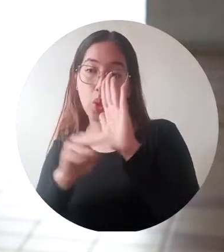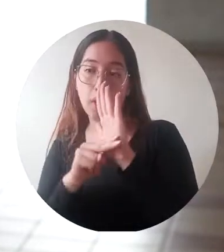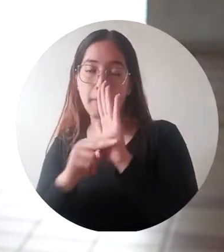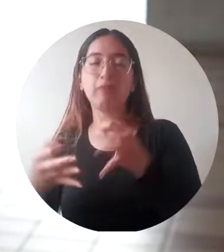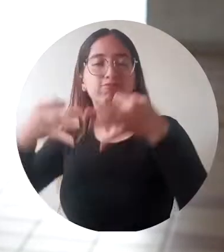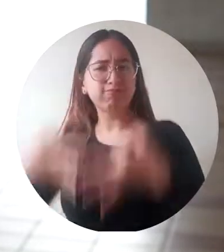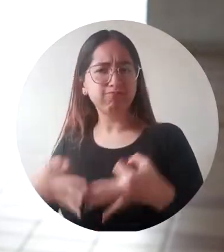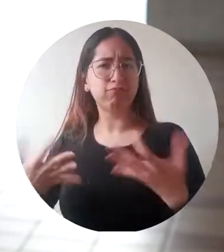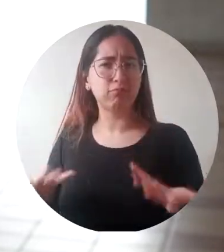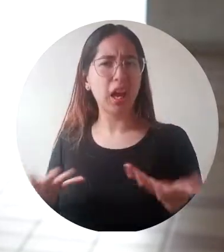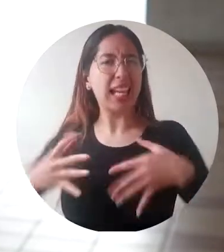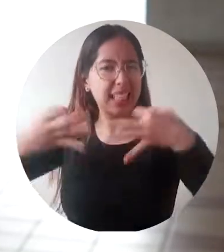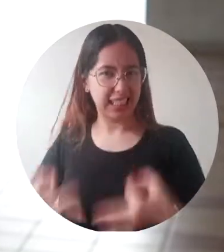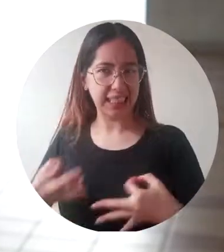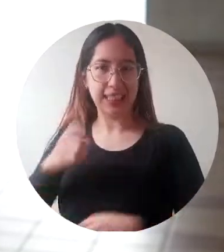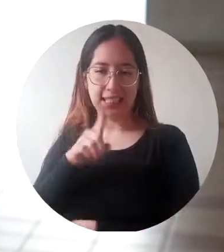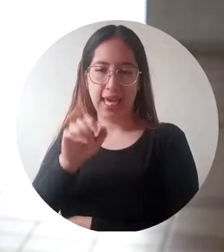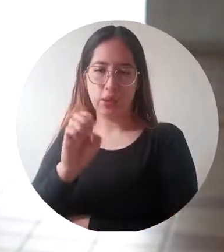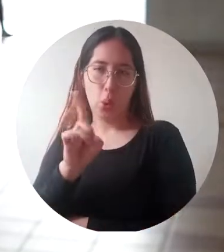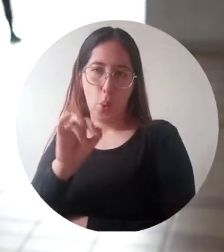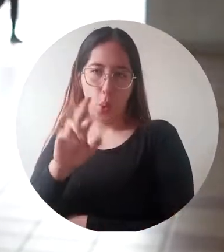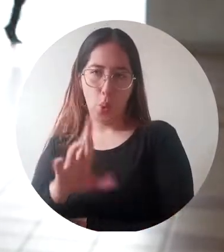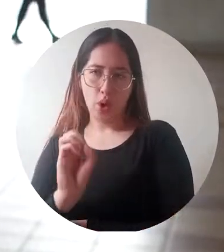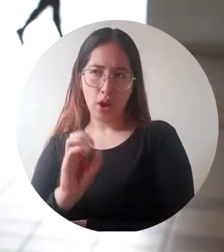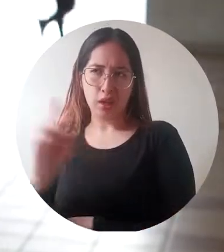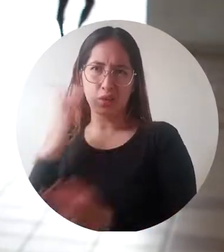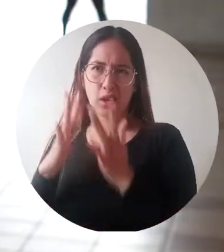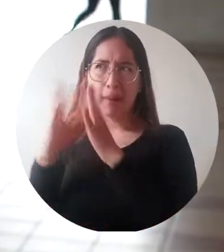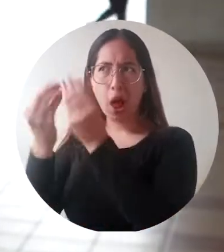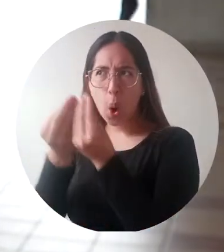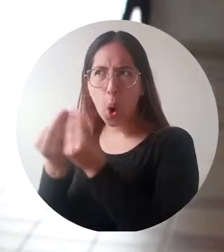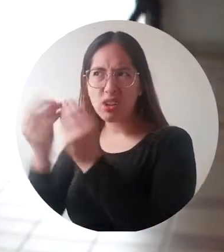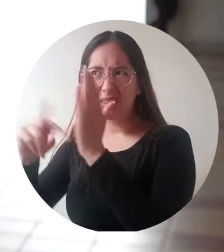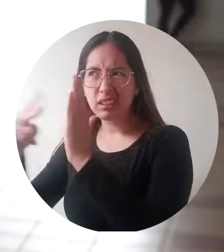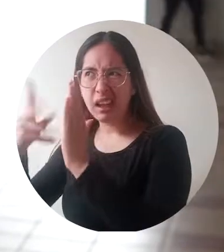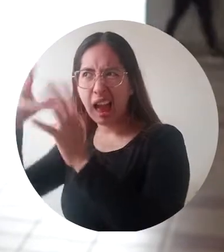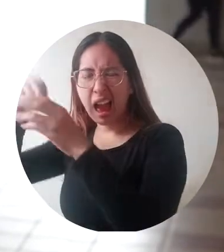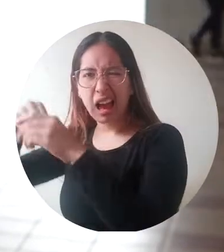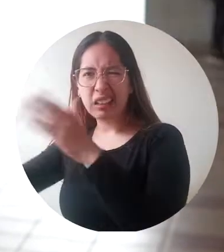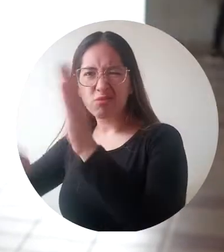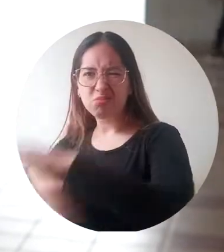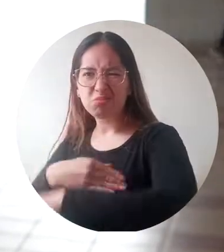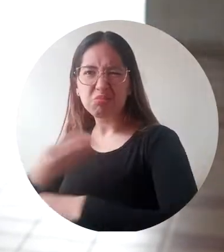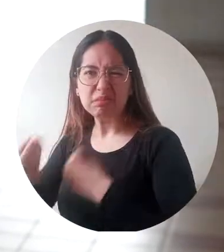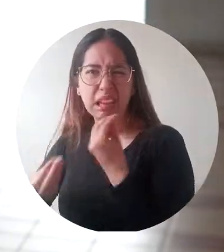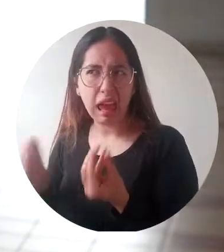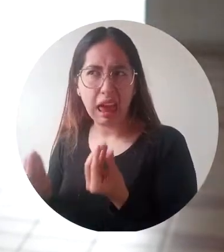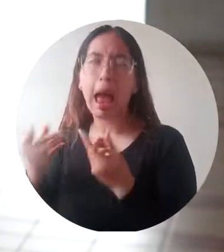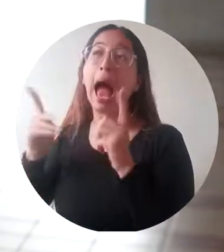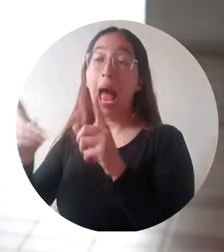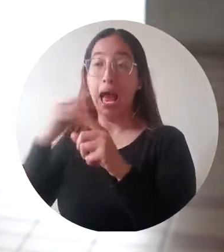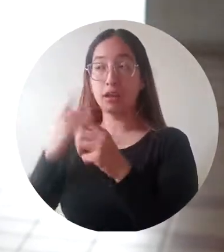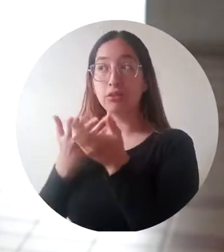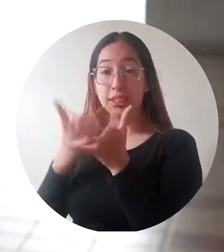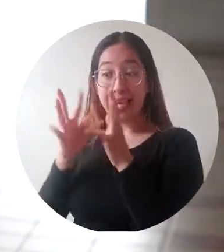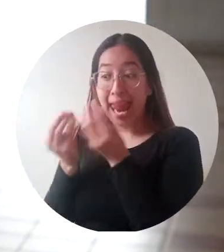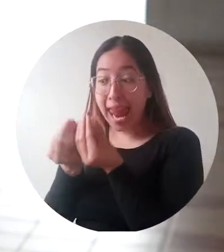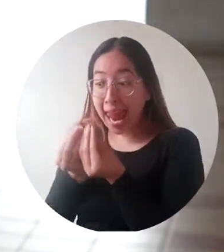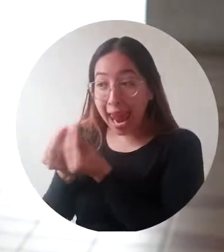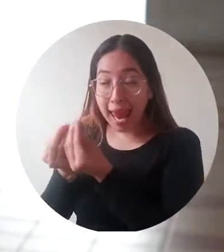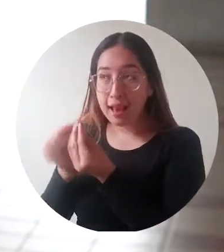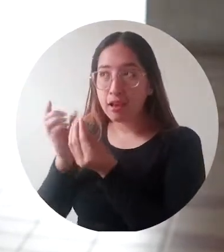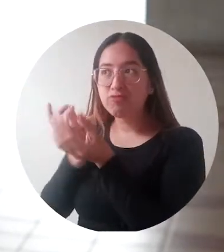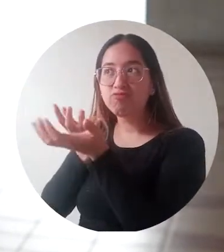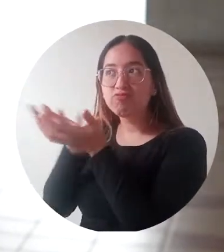aseguramiento. Entonces, ¿cuál es el objetivo del Consejo Técnico? Es recomendar al